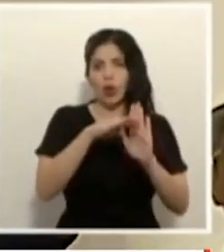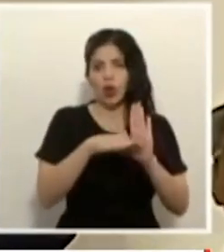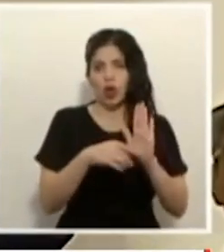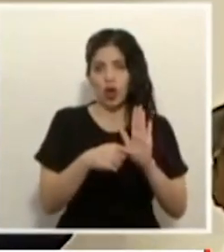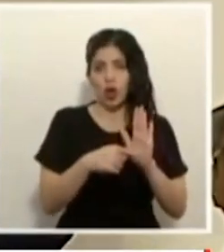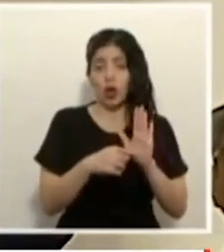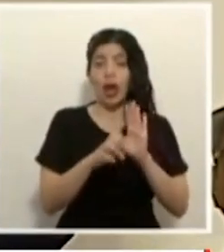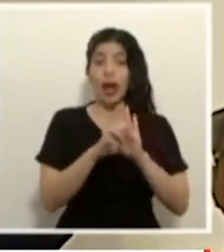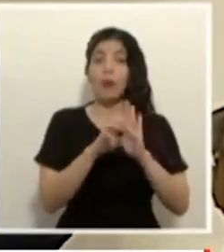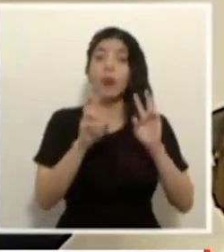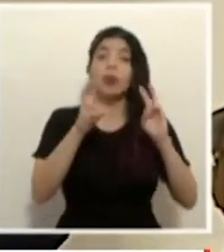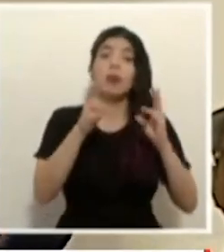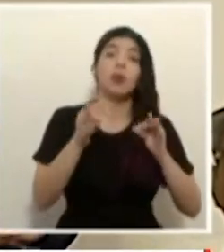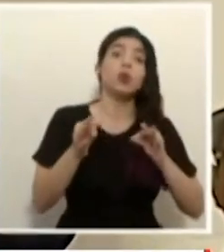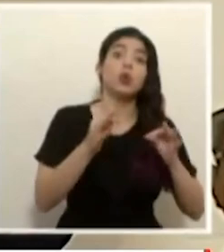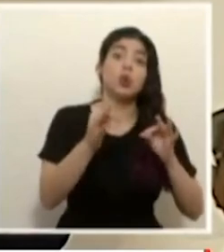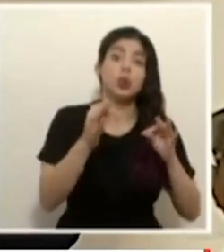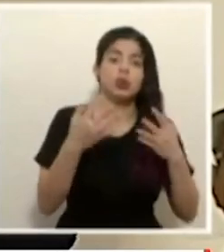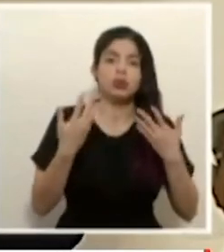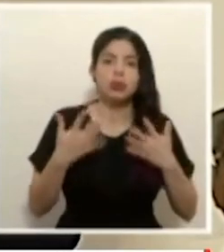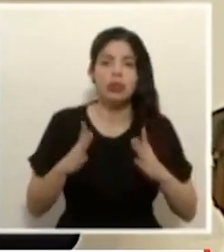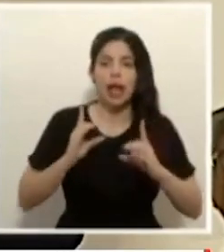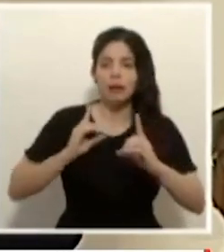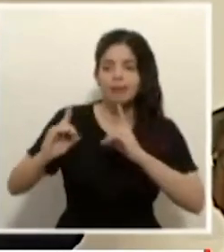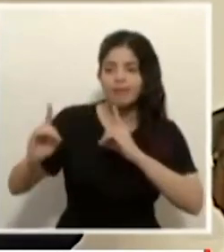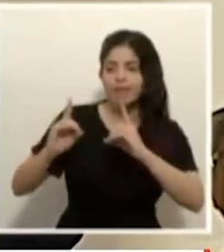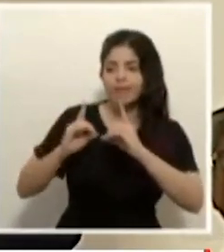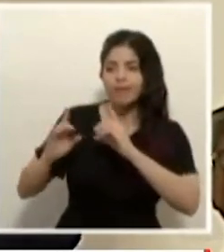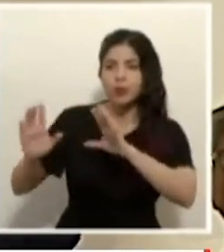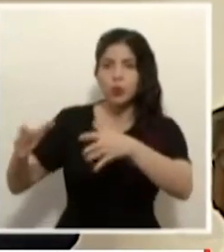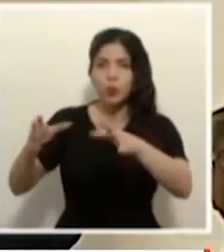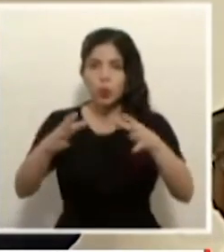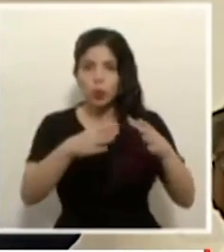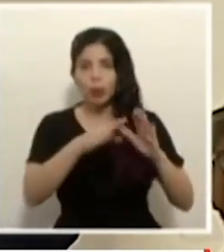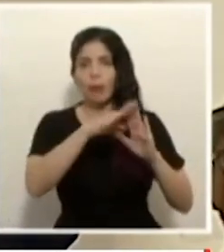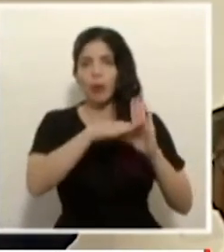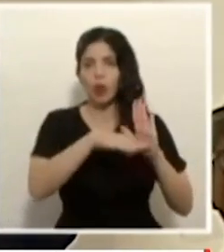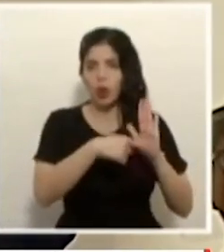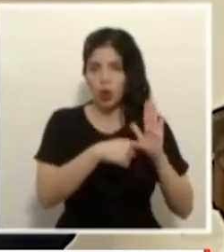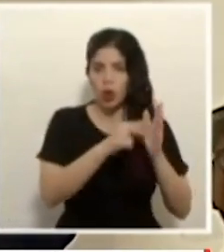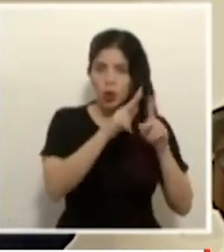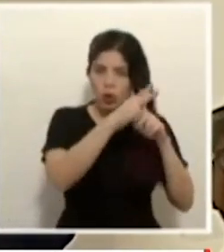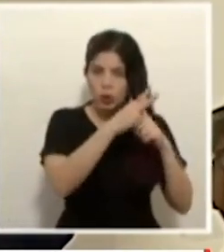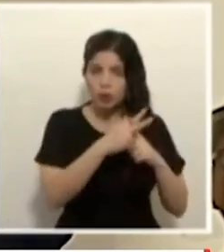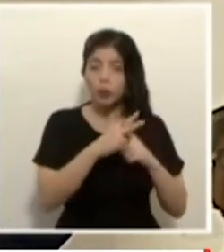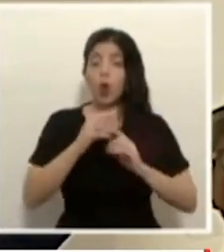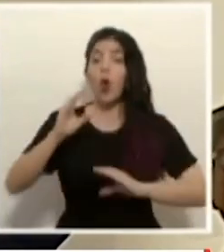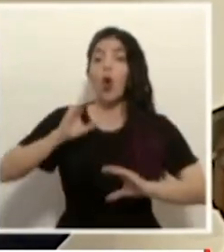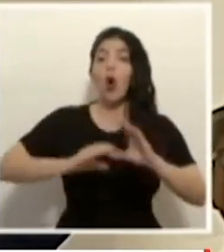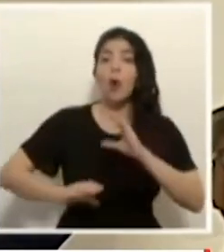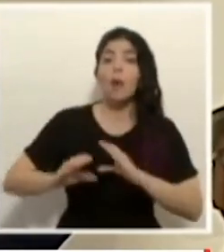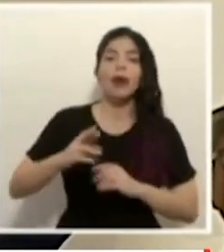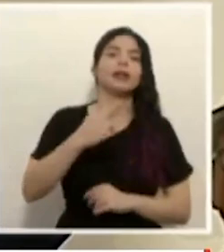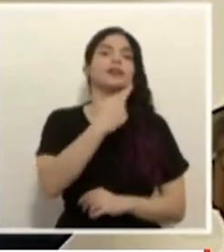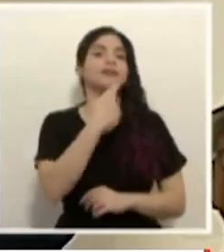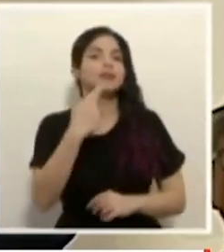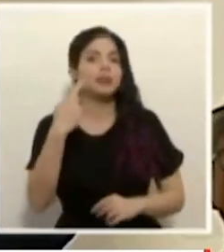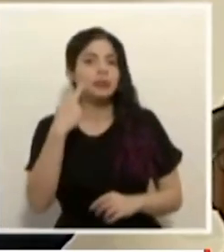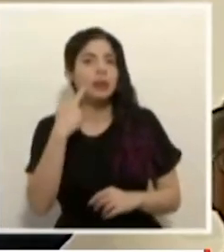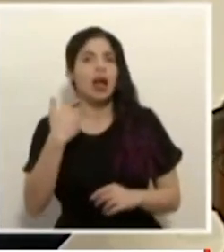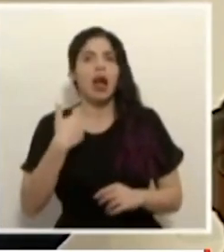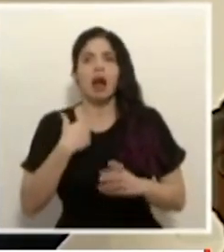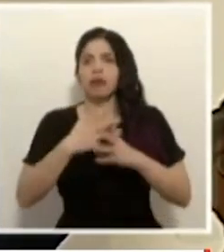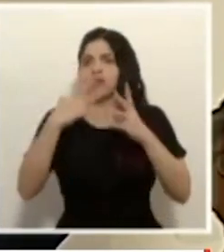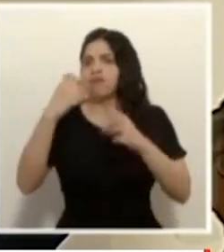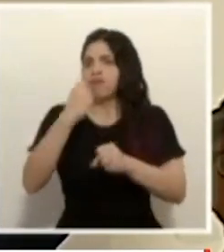turística han sido depurados con el diálogo con los sectores los protocolos en materia de comercios restaurantes ha habido un gran